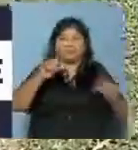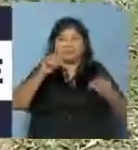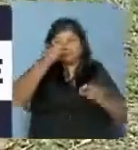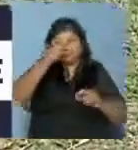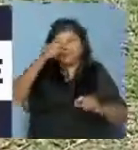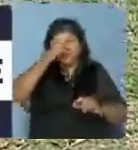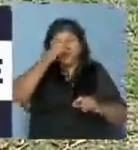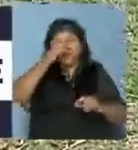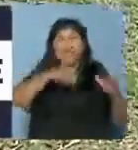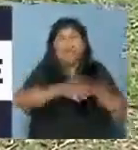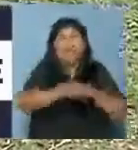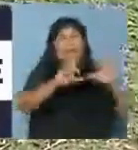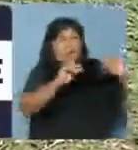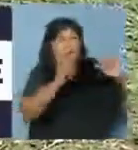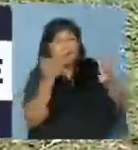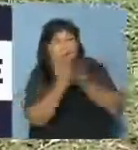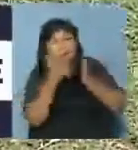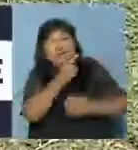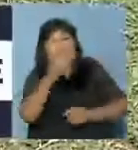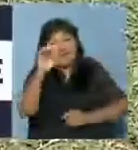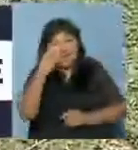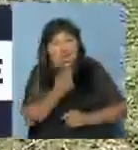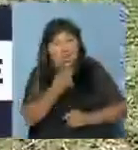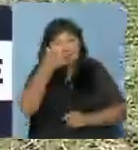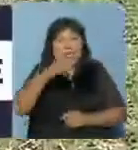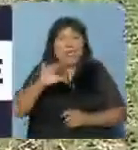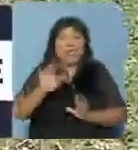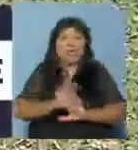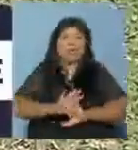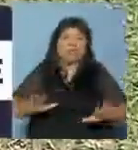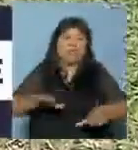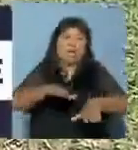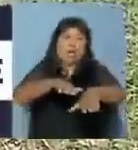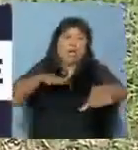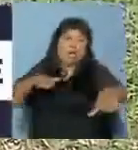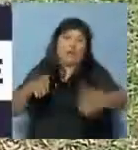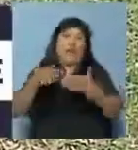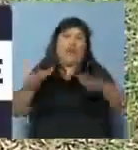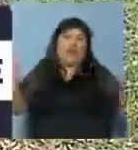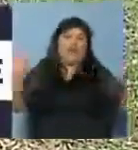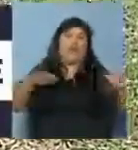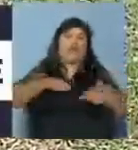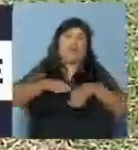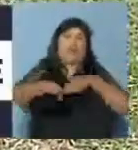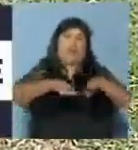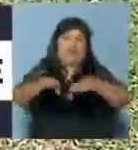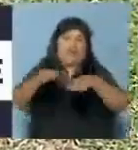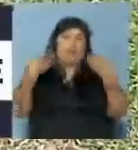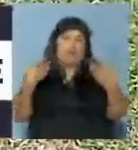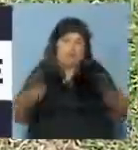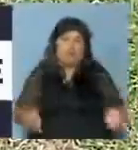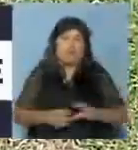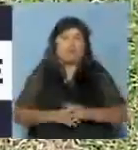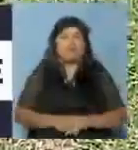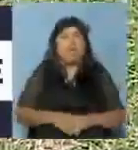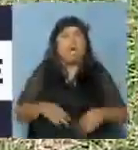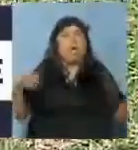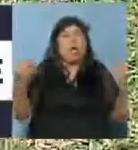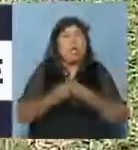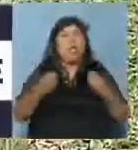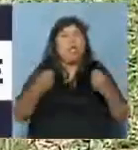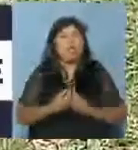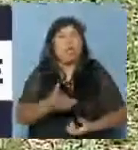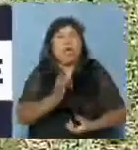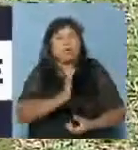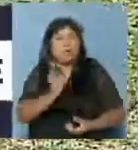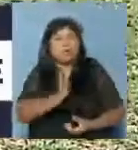interno 101, va a poder despejarse totalmente el tránsito por esta zona. Hubo mucho susto por